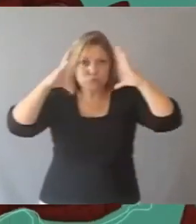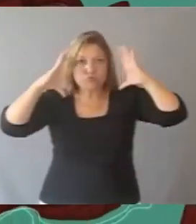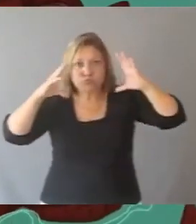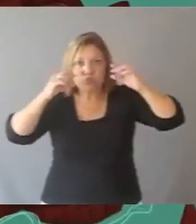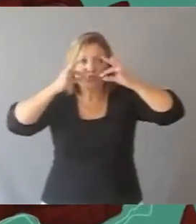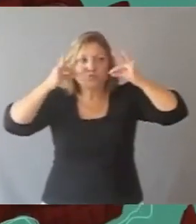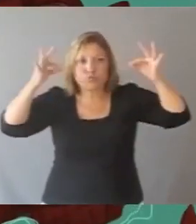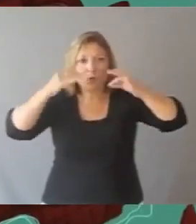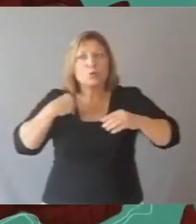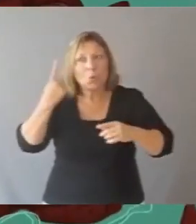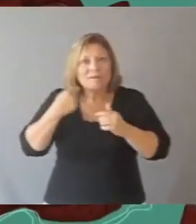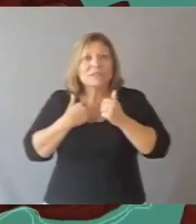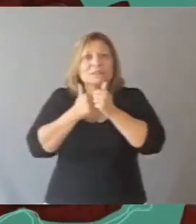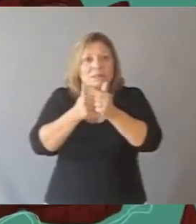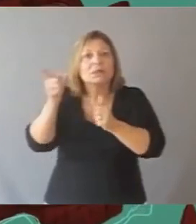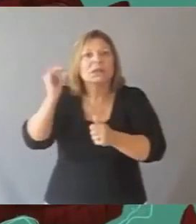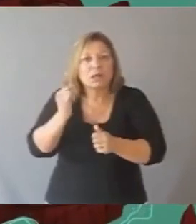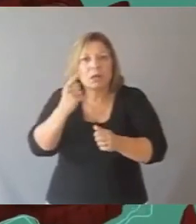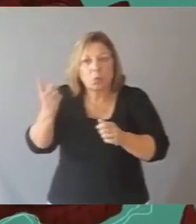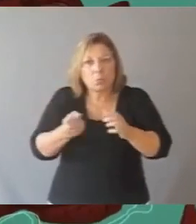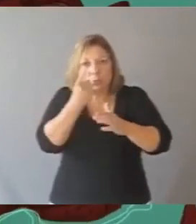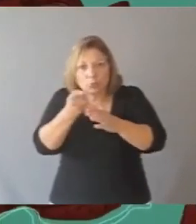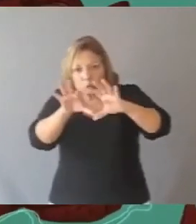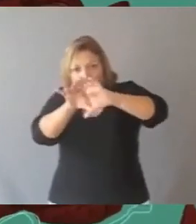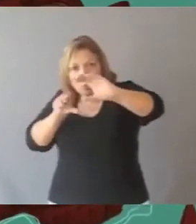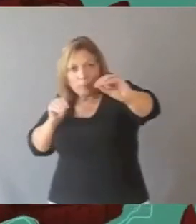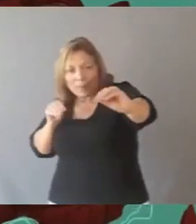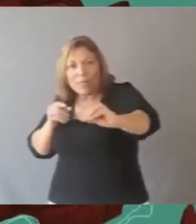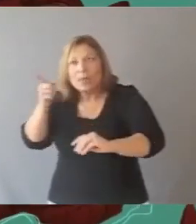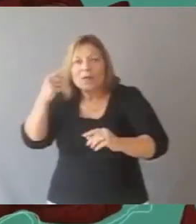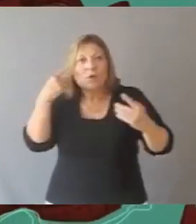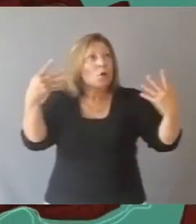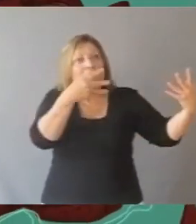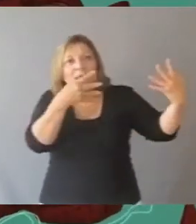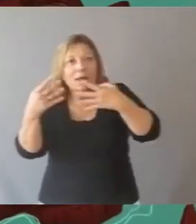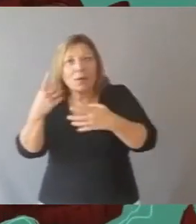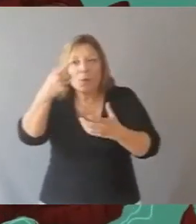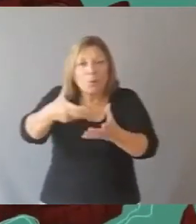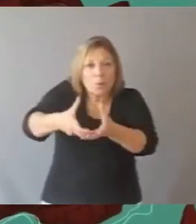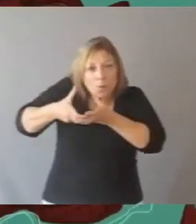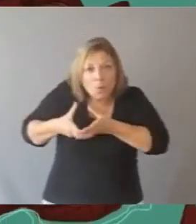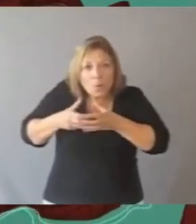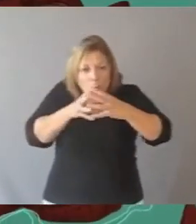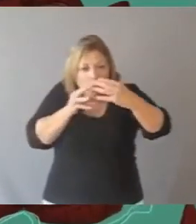hice el viaje con él cuando fui hasta el mar y tiene un torpedo. Él vio un combate entre dos buques de guerra y trajo hasta aquí un torpedo que no